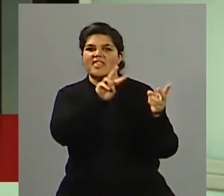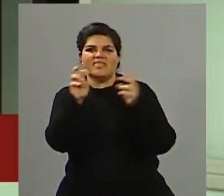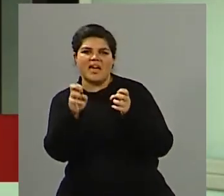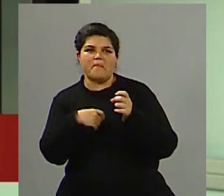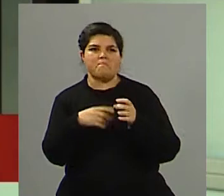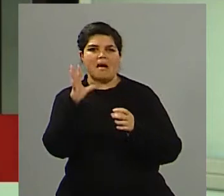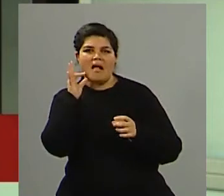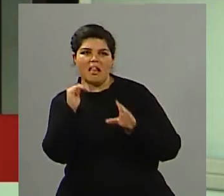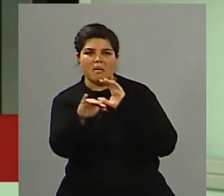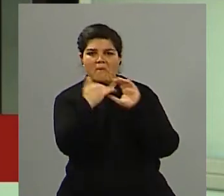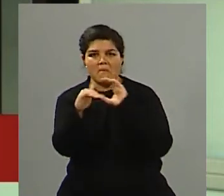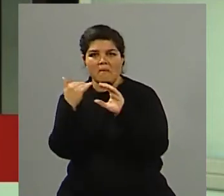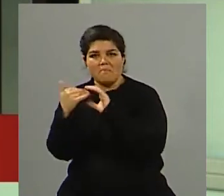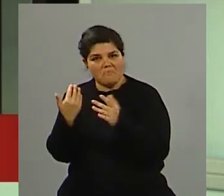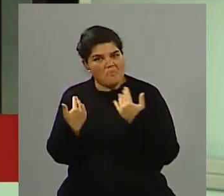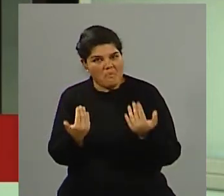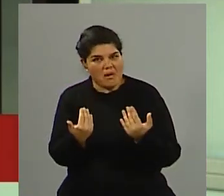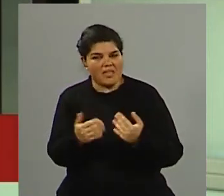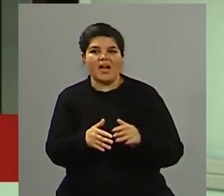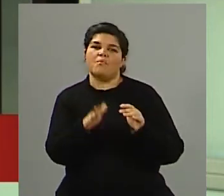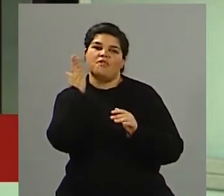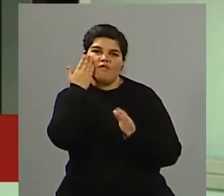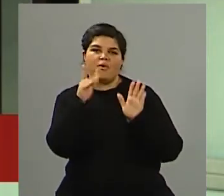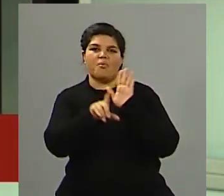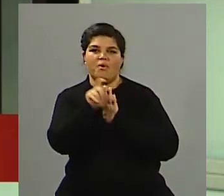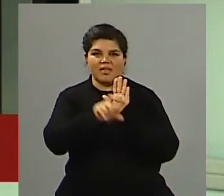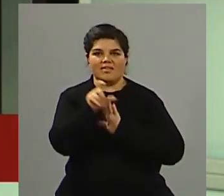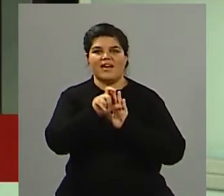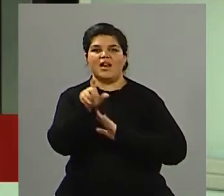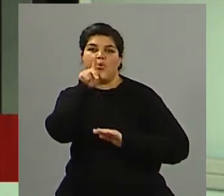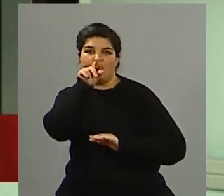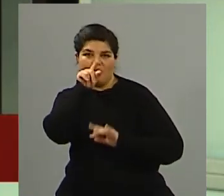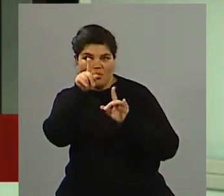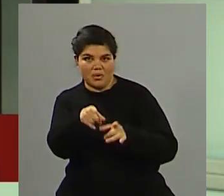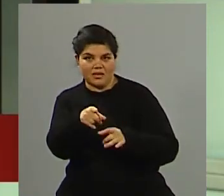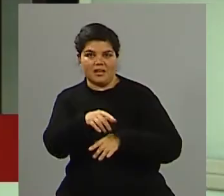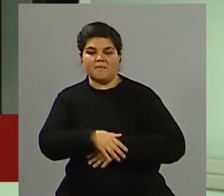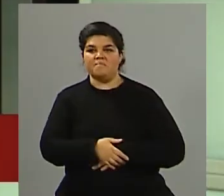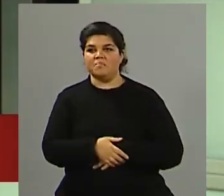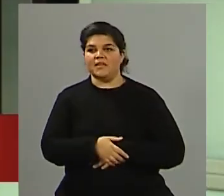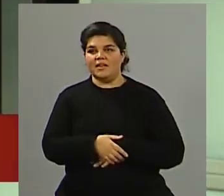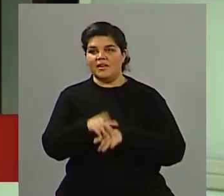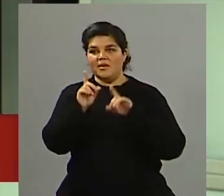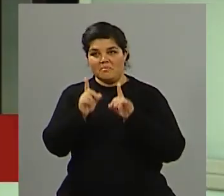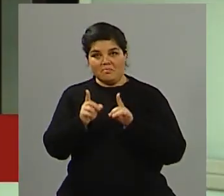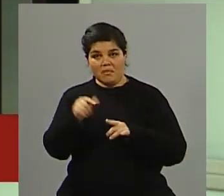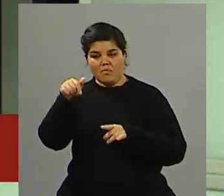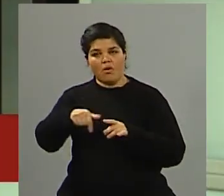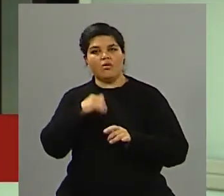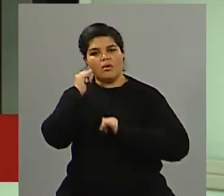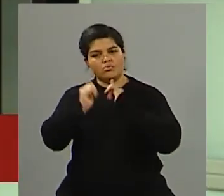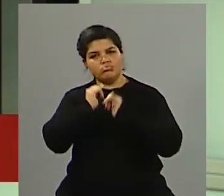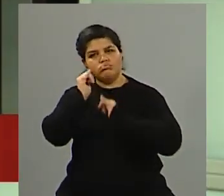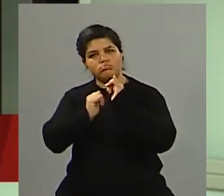tema, alguna inquietud a través de las redes sociales. Estamos en este camino electoral de este 2023 y, bueno, vamos haciendo este recorrido